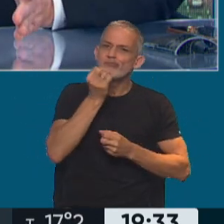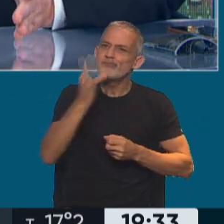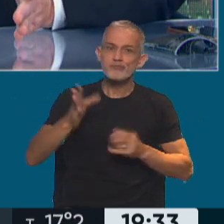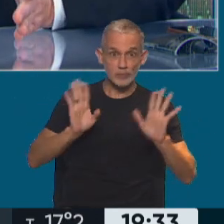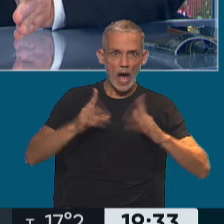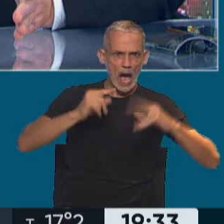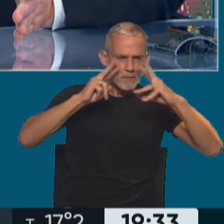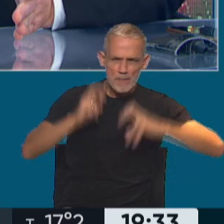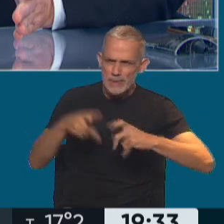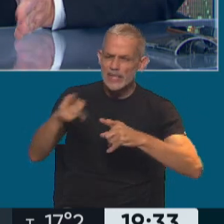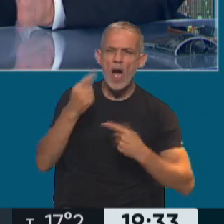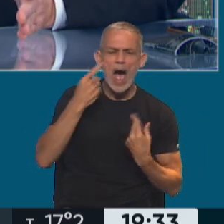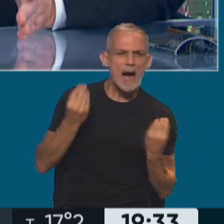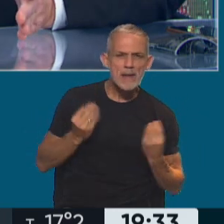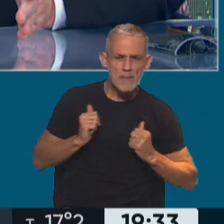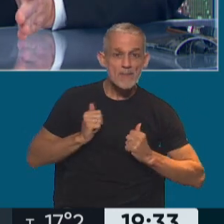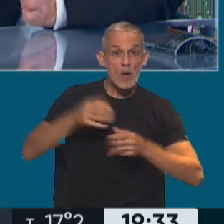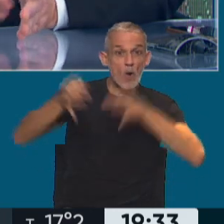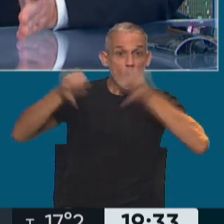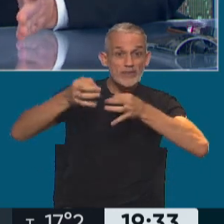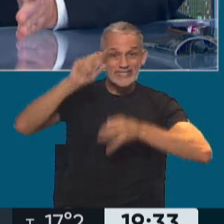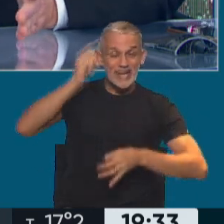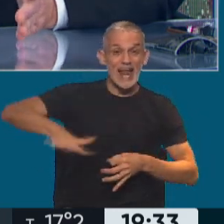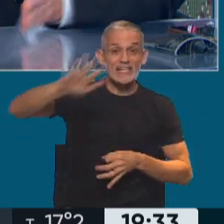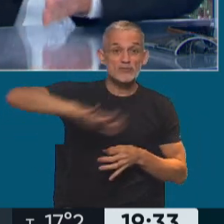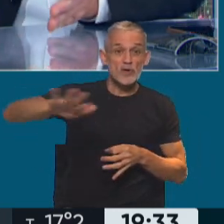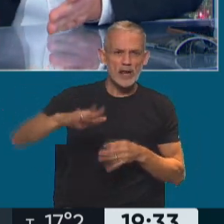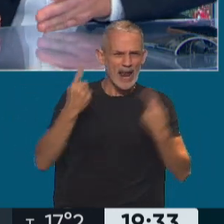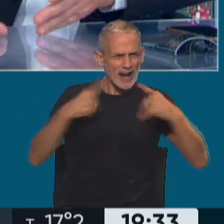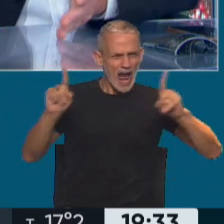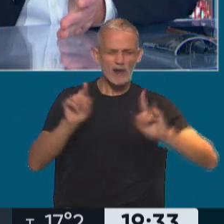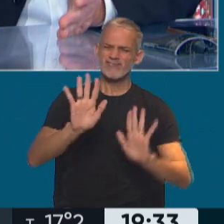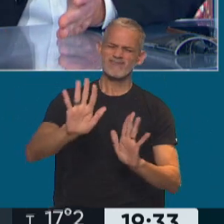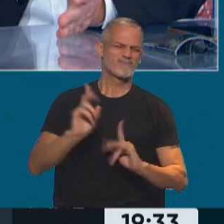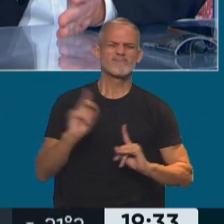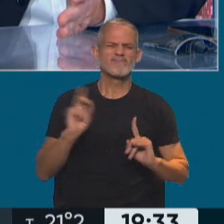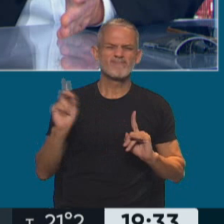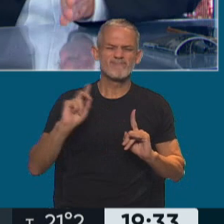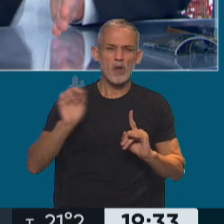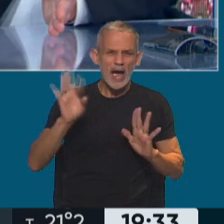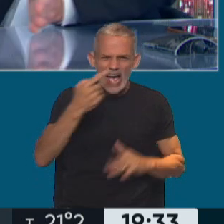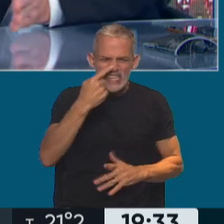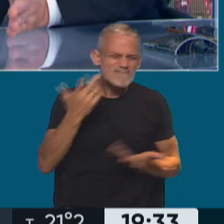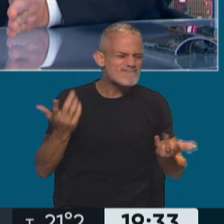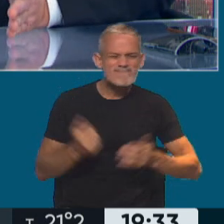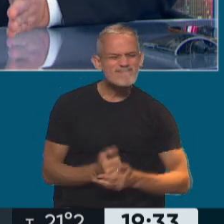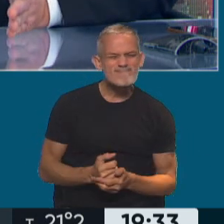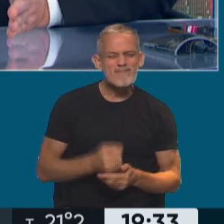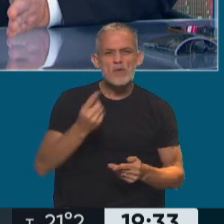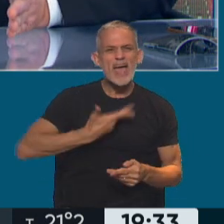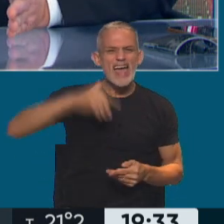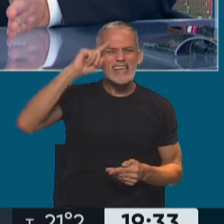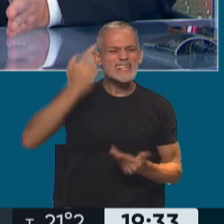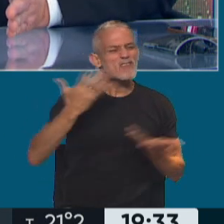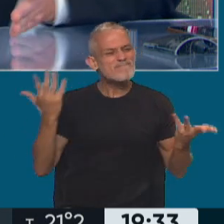causa fue la justicia federal. La justicia federal, por insólito que parezca, dijo, acá no hay interés que comprometa al Estado